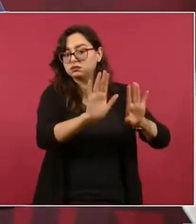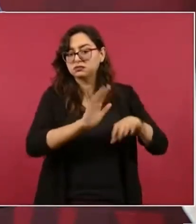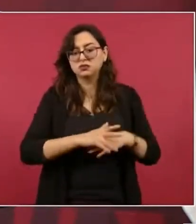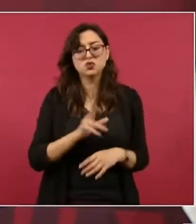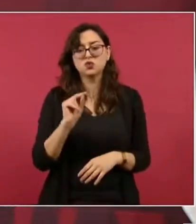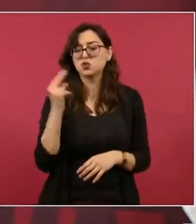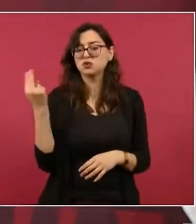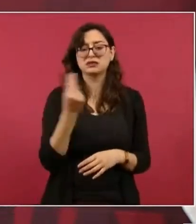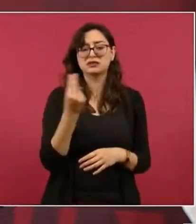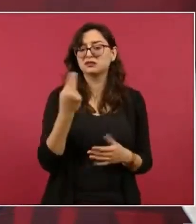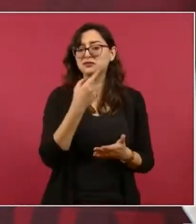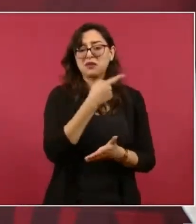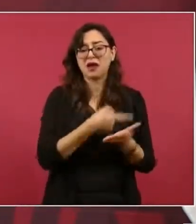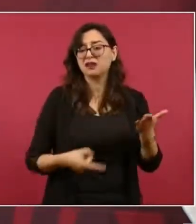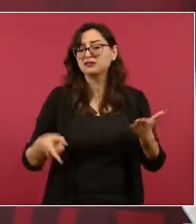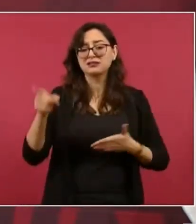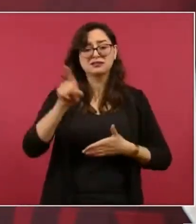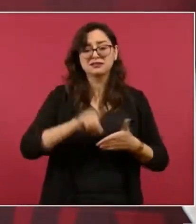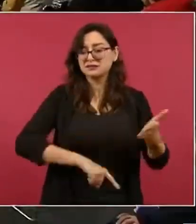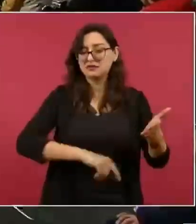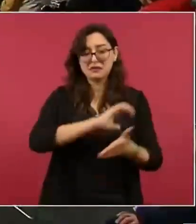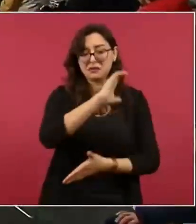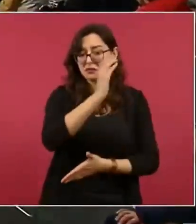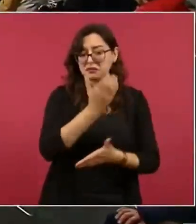este